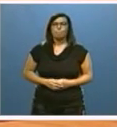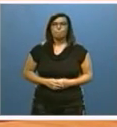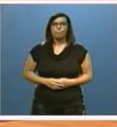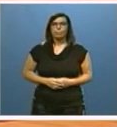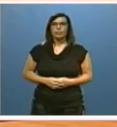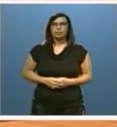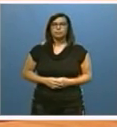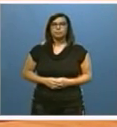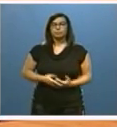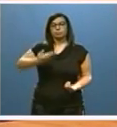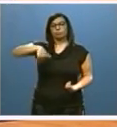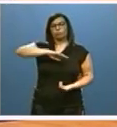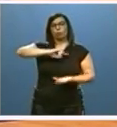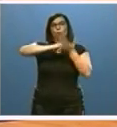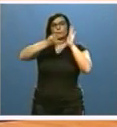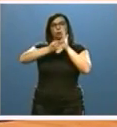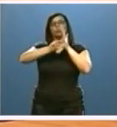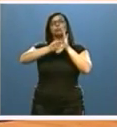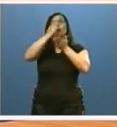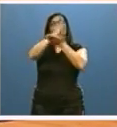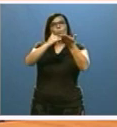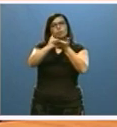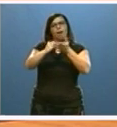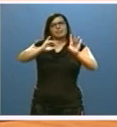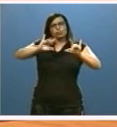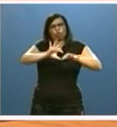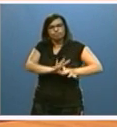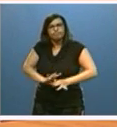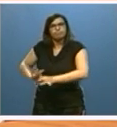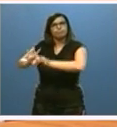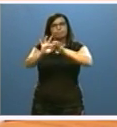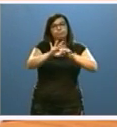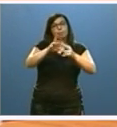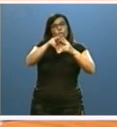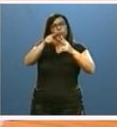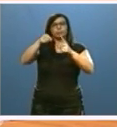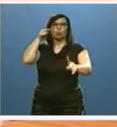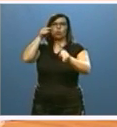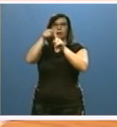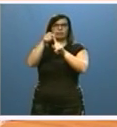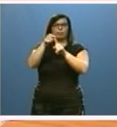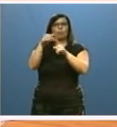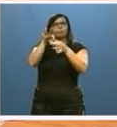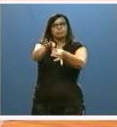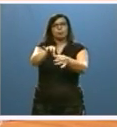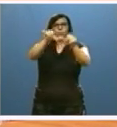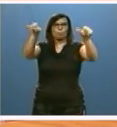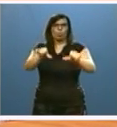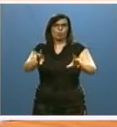fortalecer nuestro proyecto de comunidad y su cohesión territorial es el objetivo del nuevo modelo de ordenación del territorio,